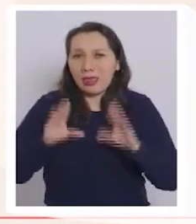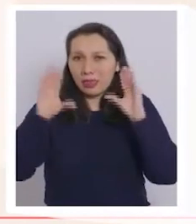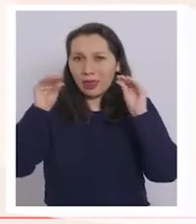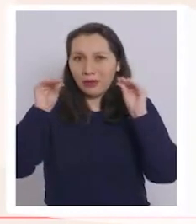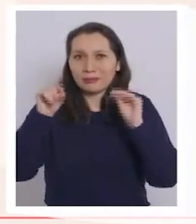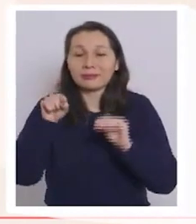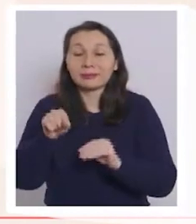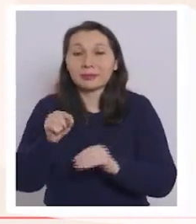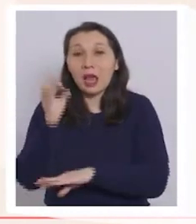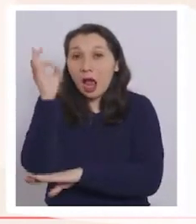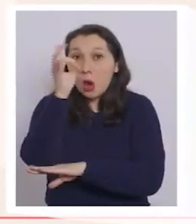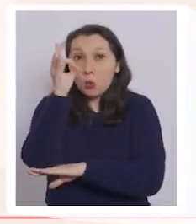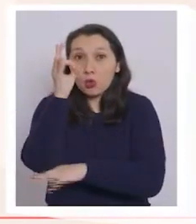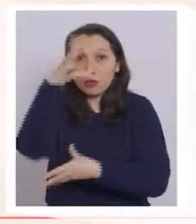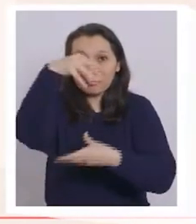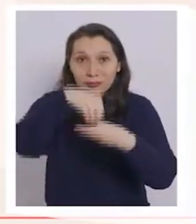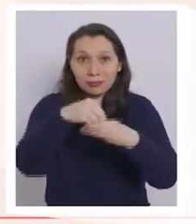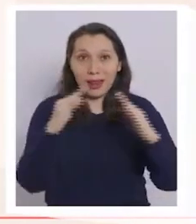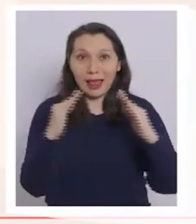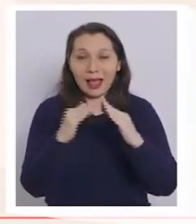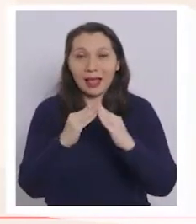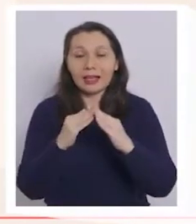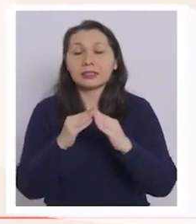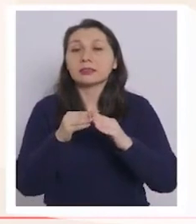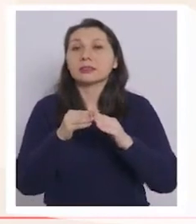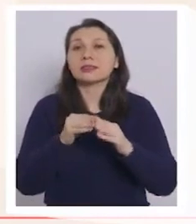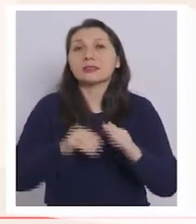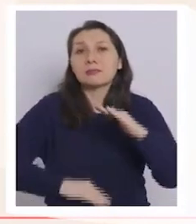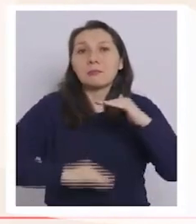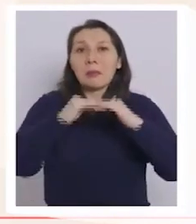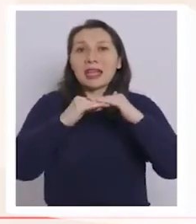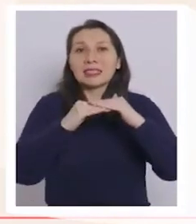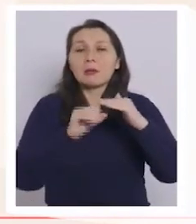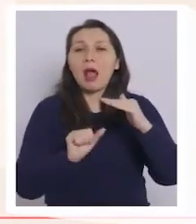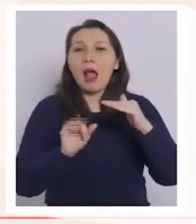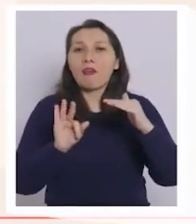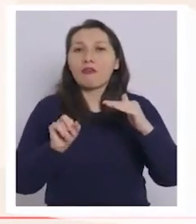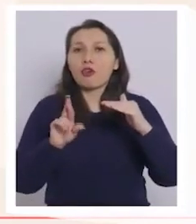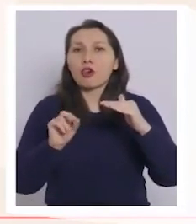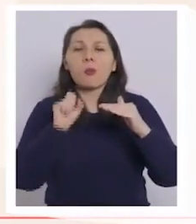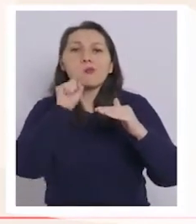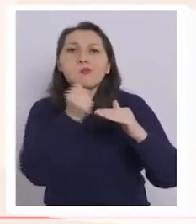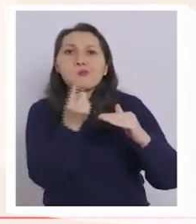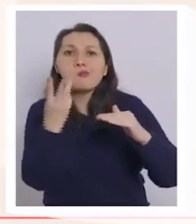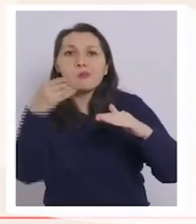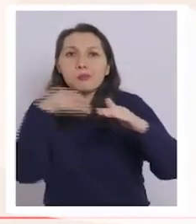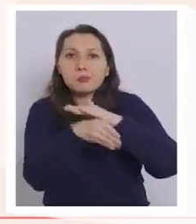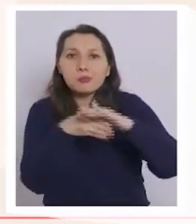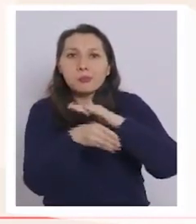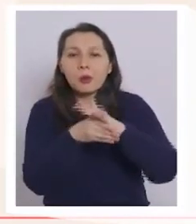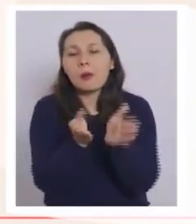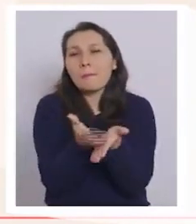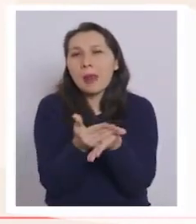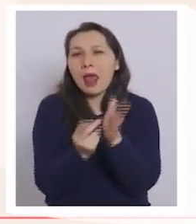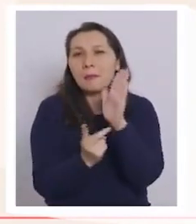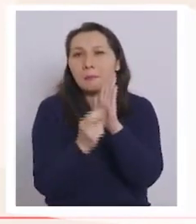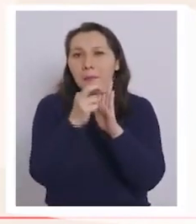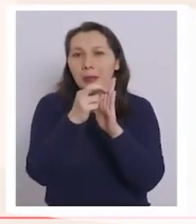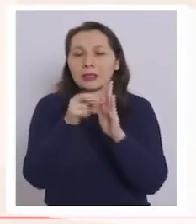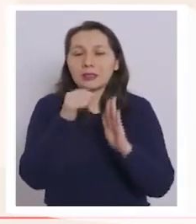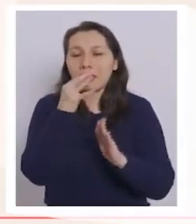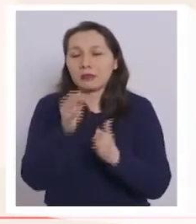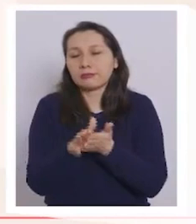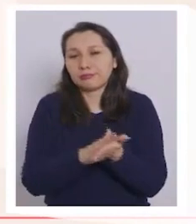sobre las reuniones en el hogar, estas tendrán los aforos que están hoy día establecidos en el plan paso a paso. Esto significa que,